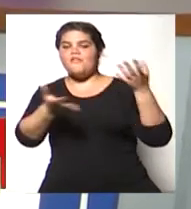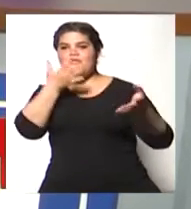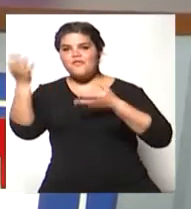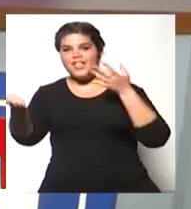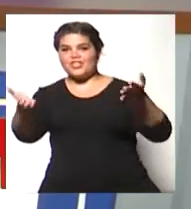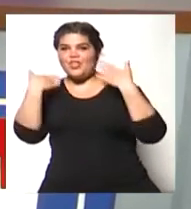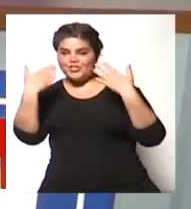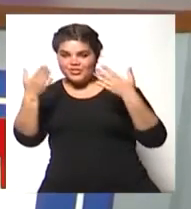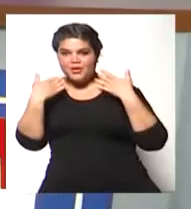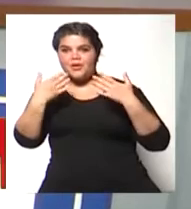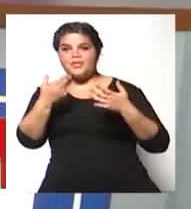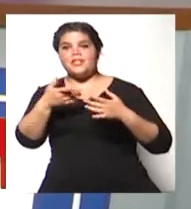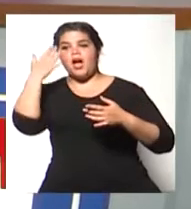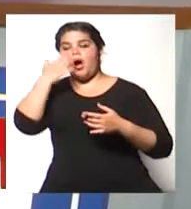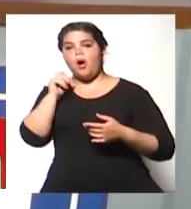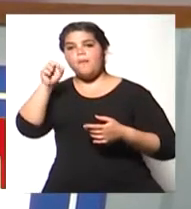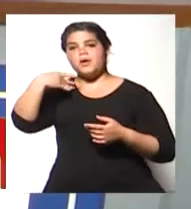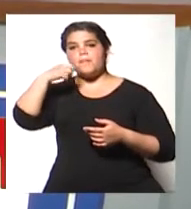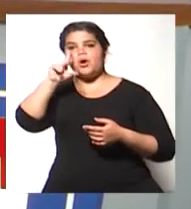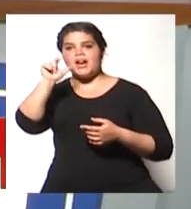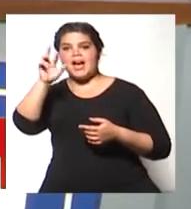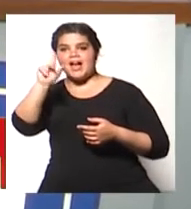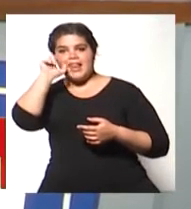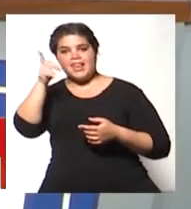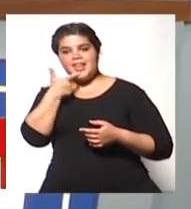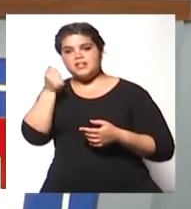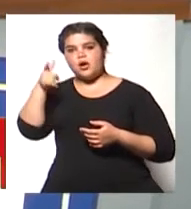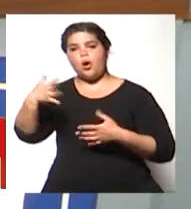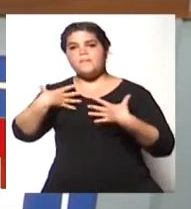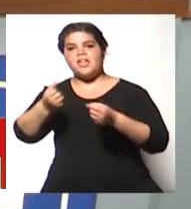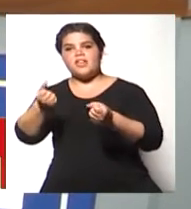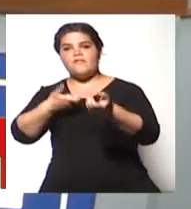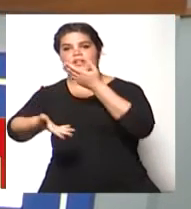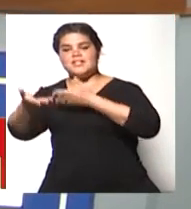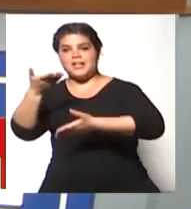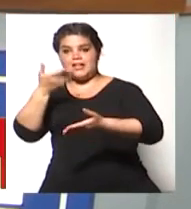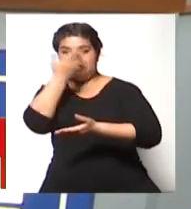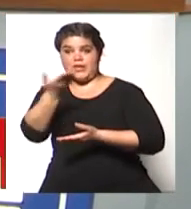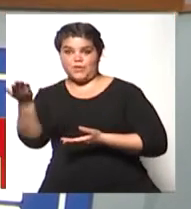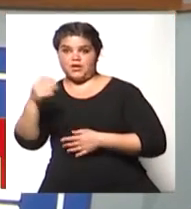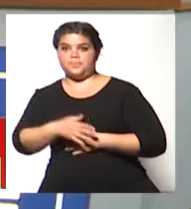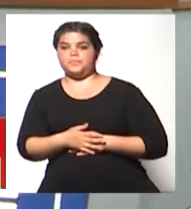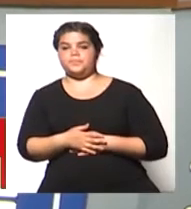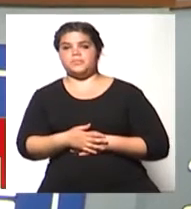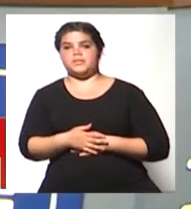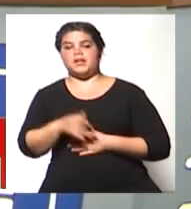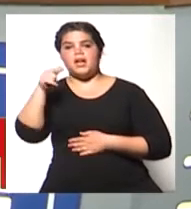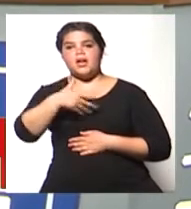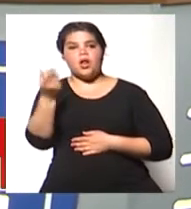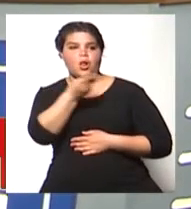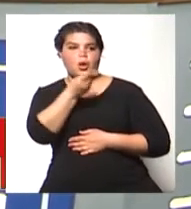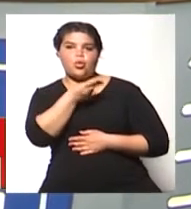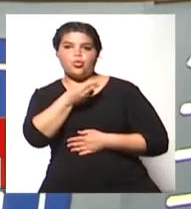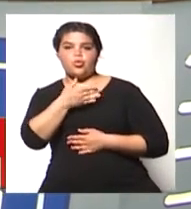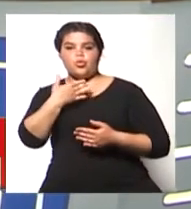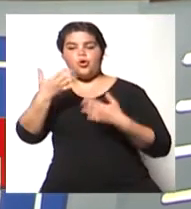telefónica con Juan Carlos Morales, integrante y coordinador de Defensa Civil de la Provincia de Mendoza. Juan Carlos, Ignacio Esteller y Gerardo Jiménez